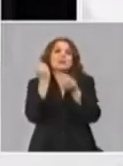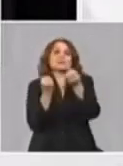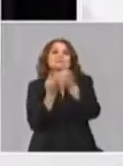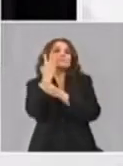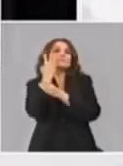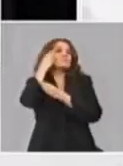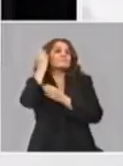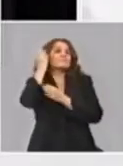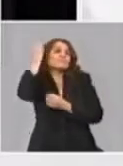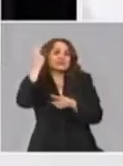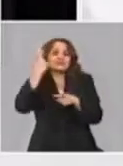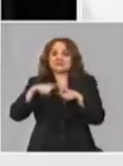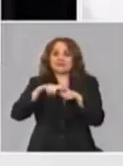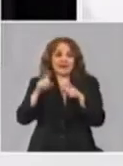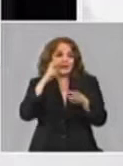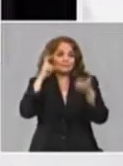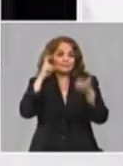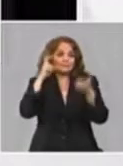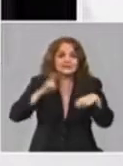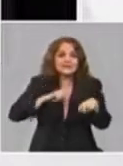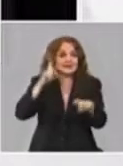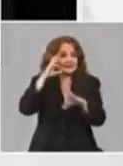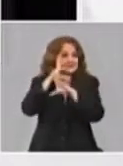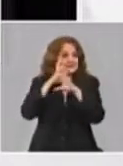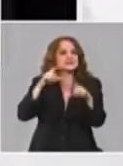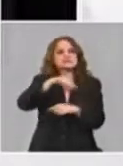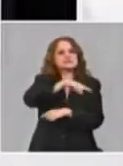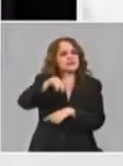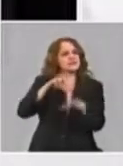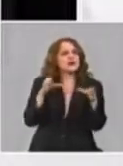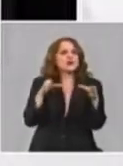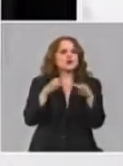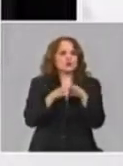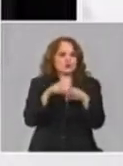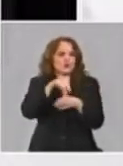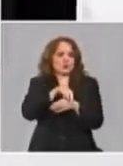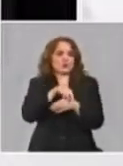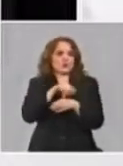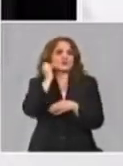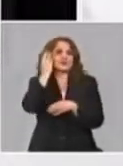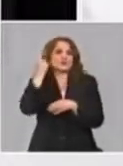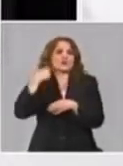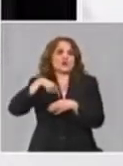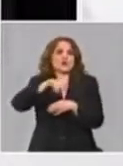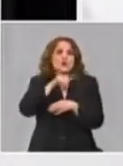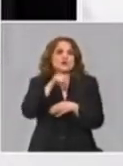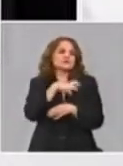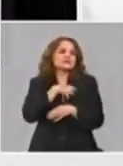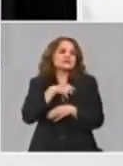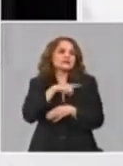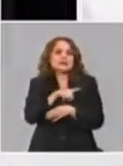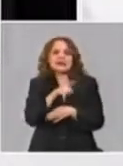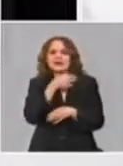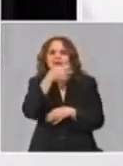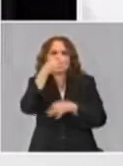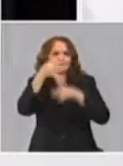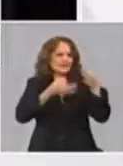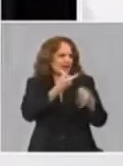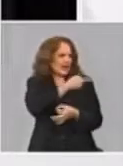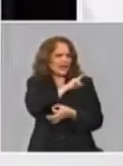creado dentro de ese grupo coordinador de la ciencia. Ese comité de innovación tiene lo que explicaba Rolando, Guillén,